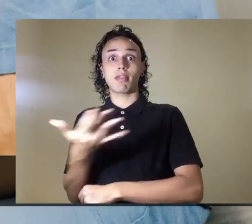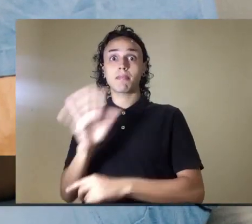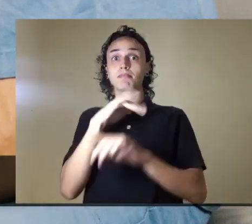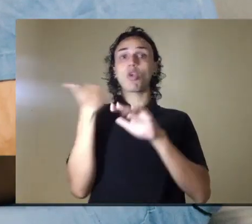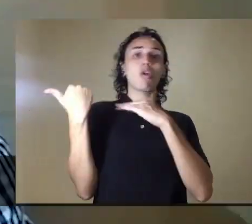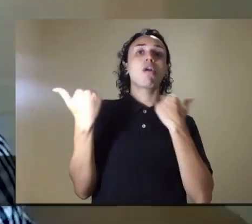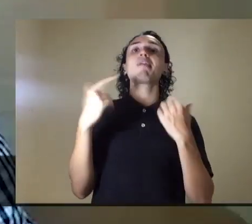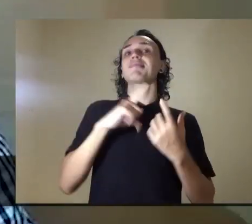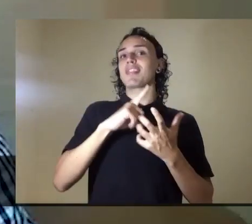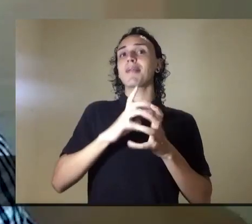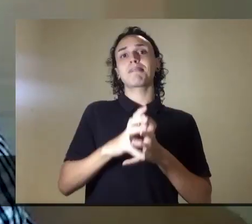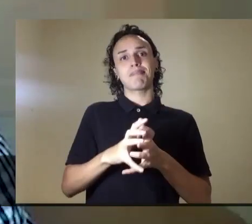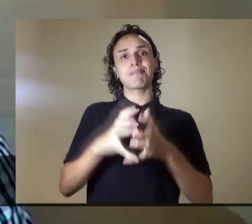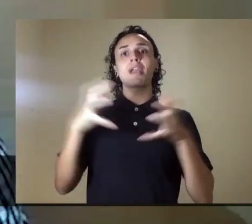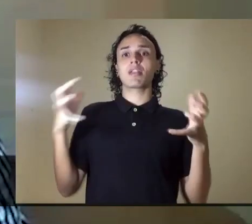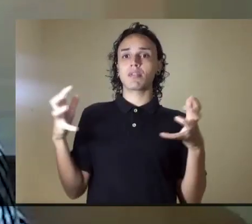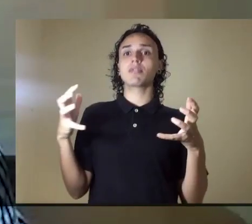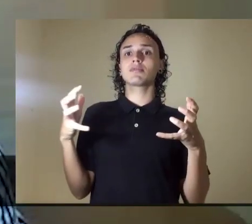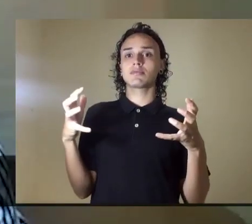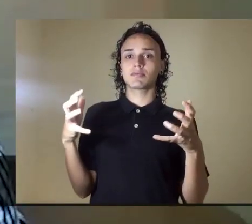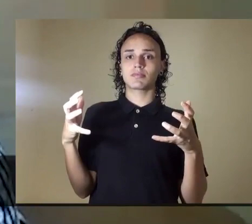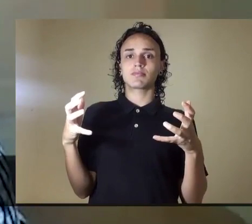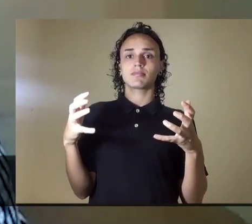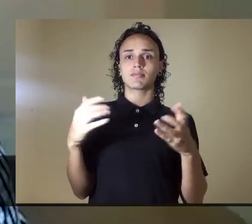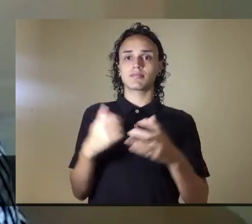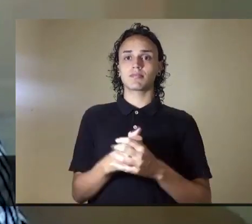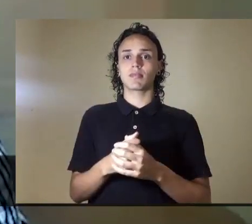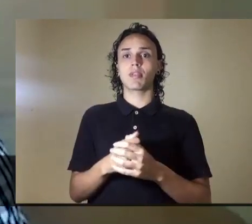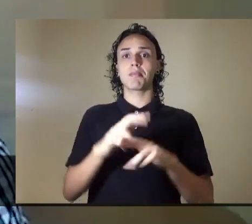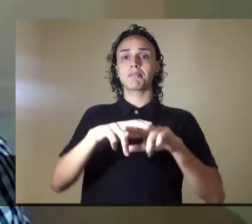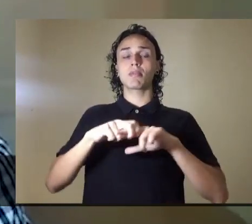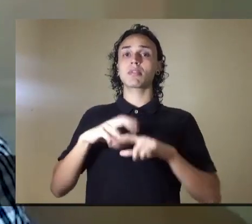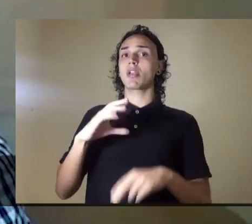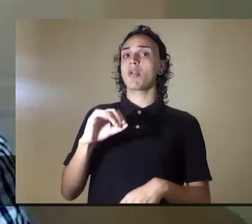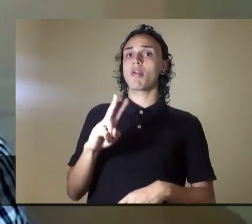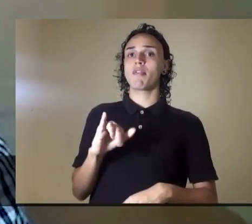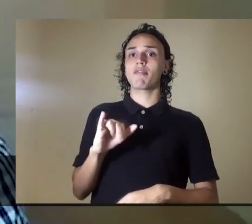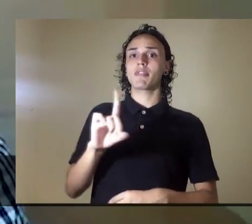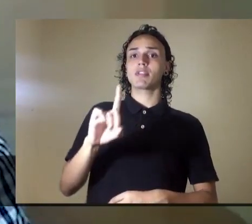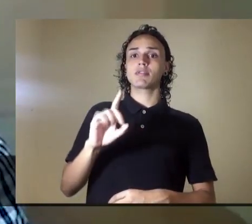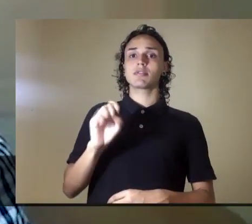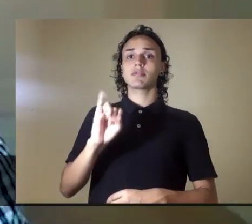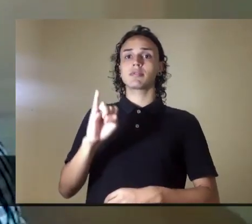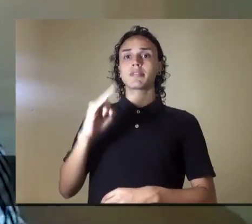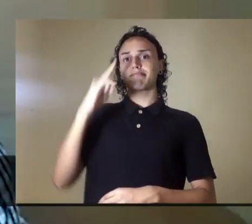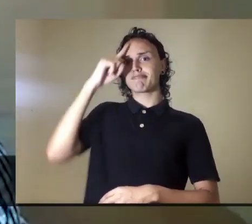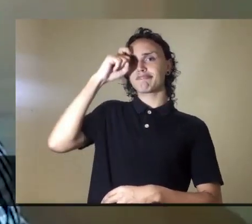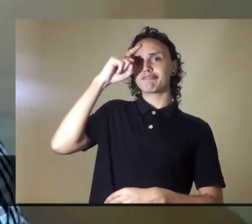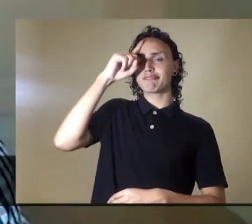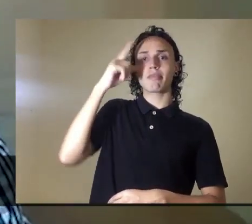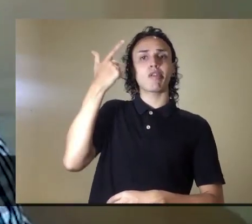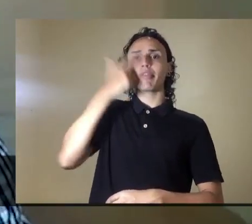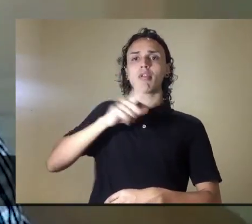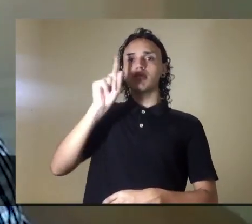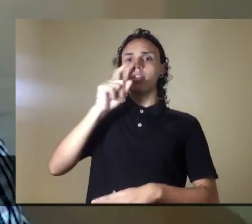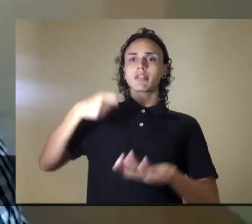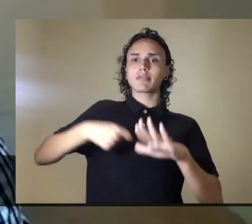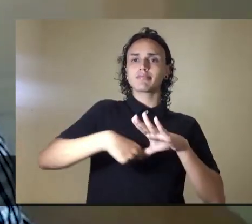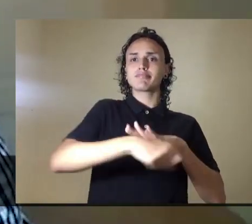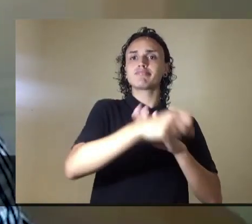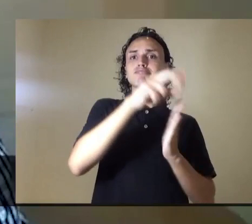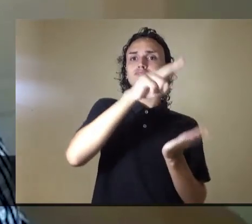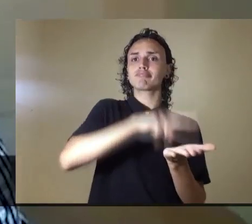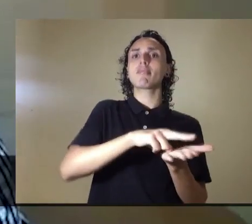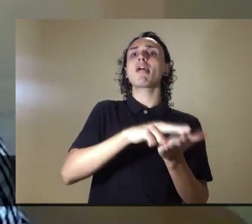indirecta, por el COVID. Cuando un hospital está lleno o no puede acoger a más pacientes graves, no